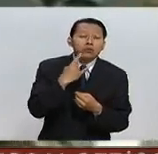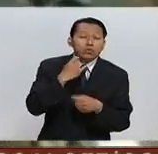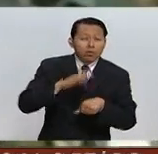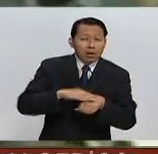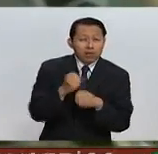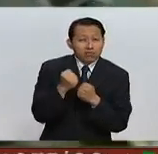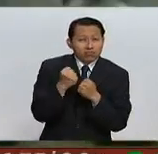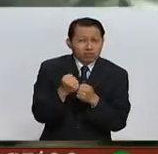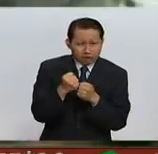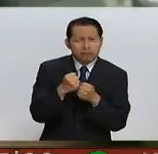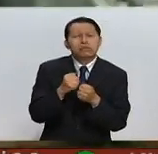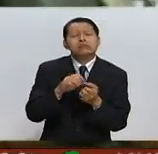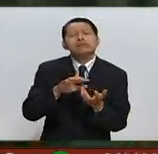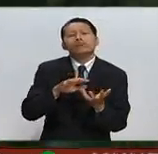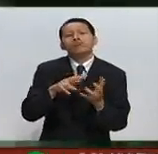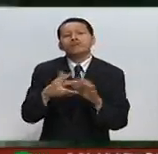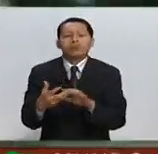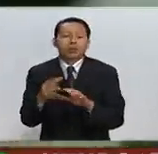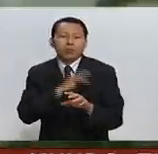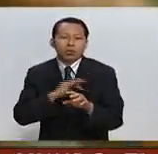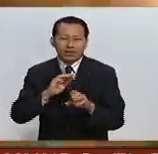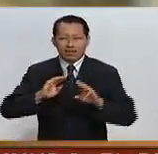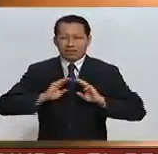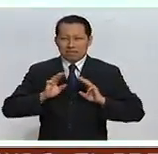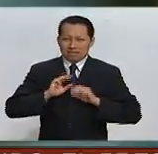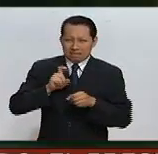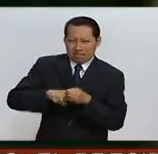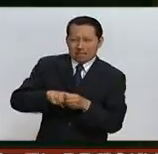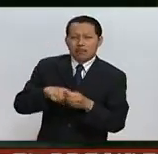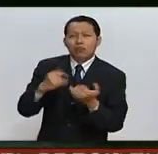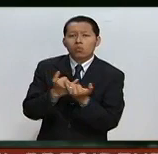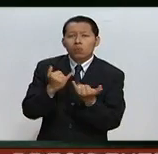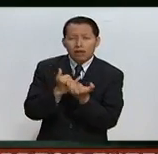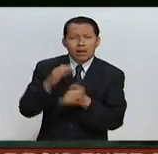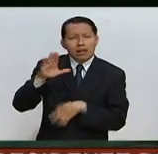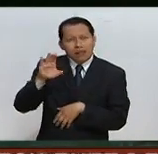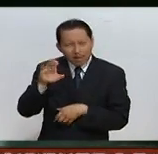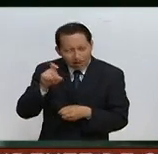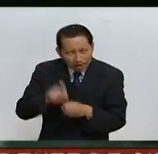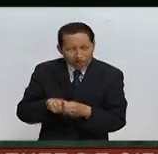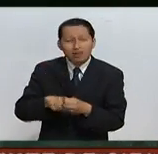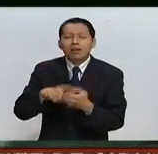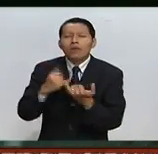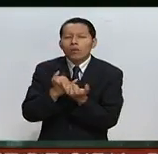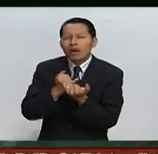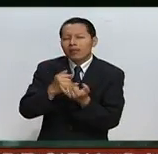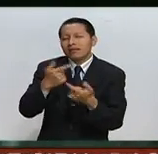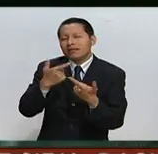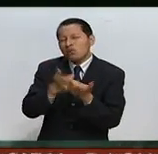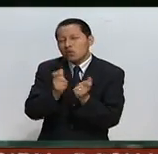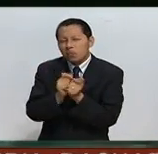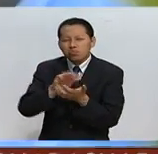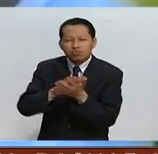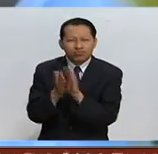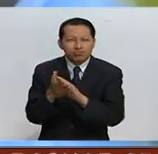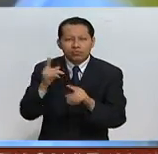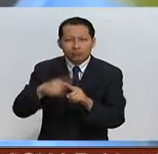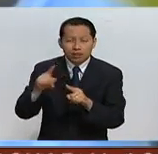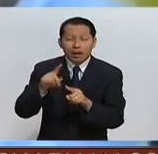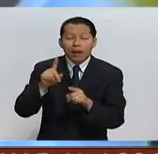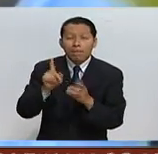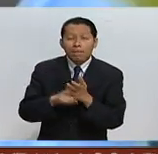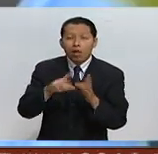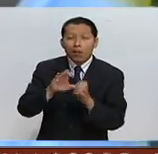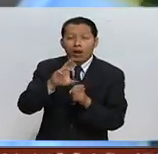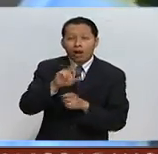se volvió violenta al sumarse grupos paramilitares, cárteles del narcotráfico y bandas criminales. Desde 1981 los